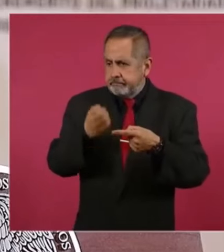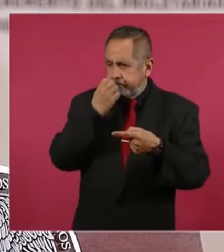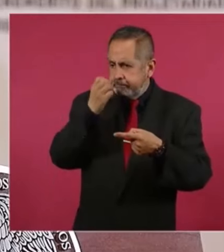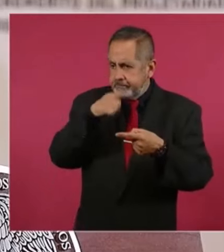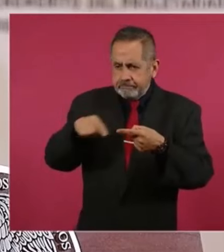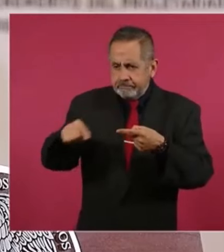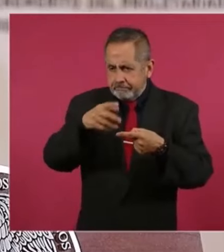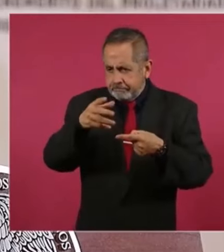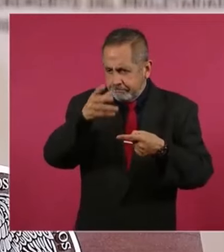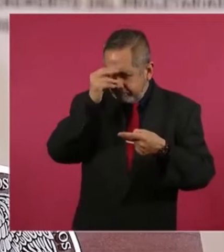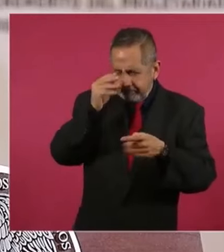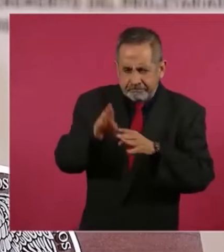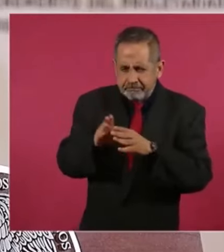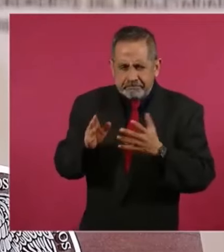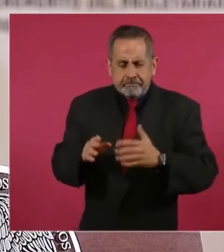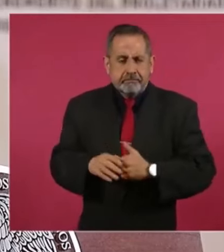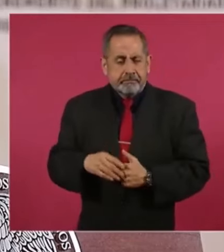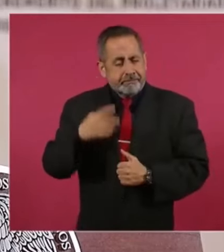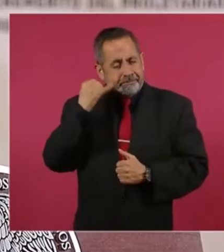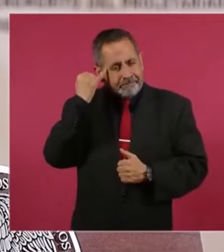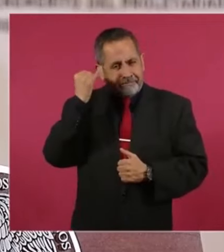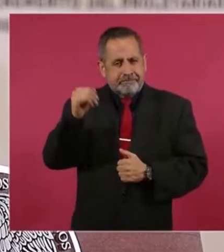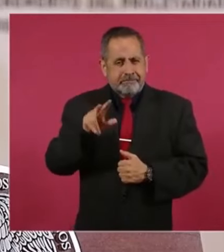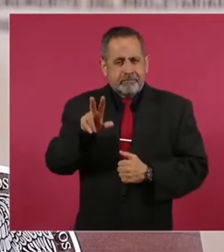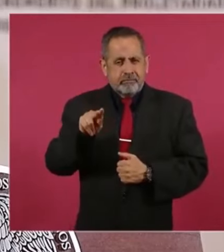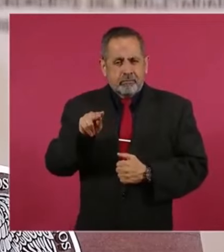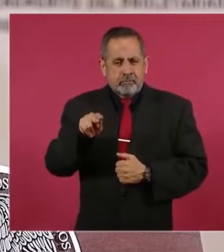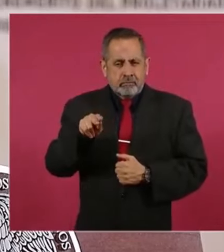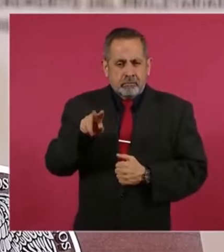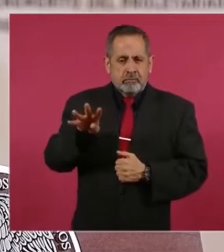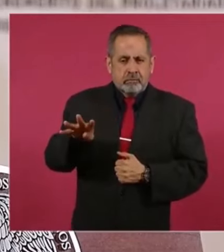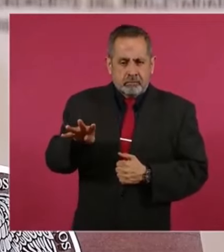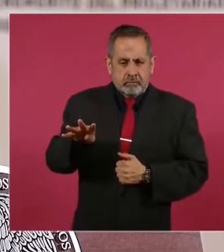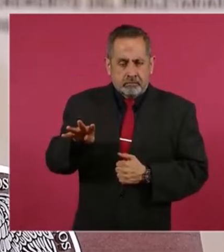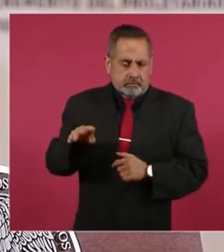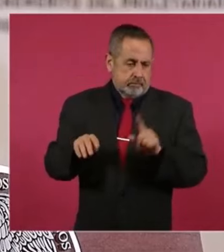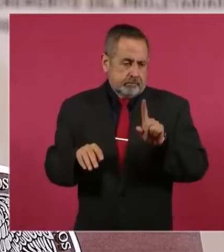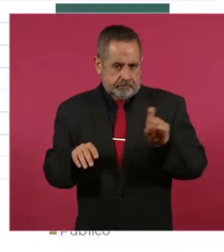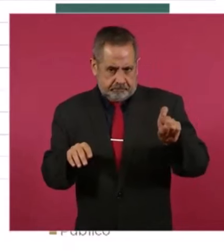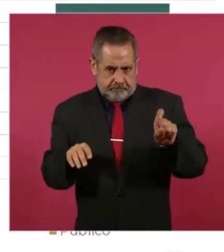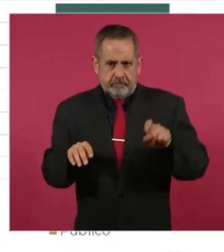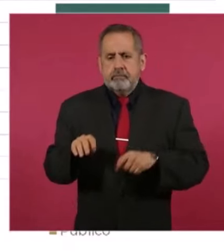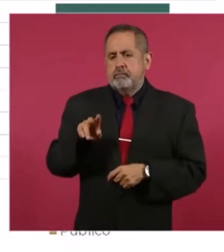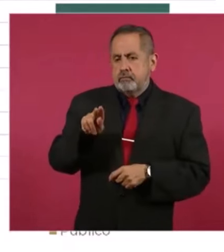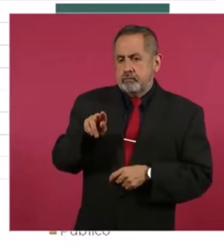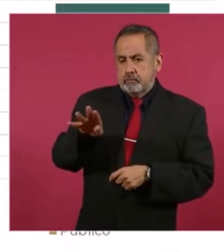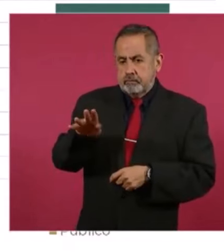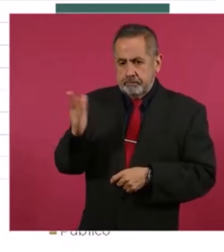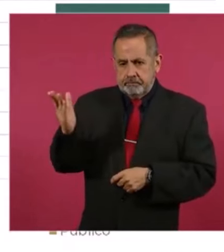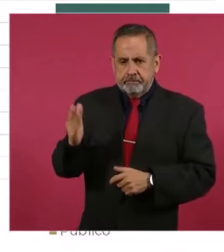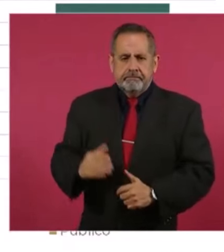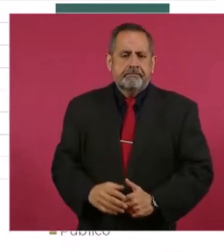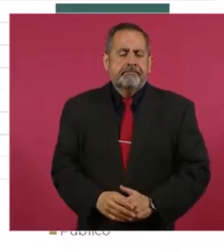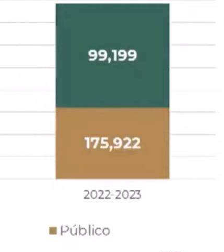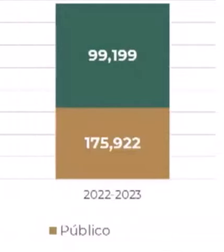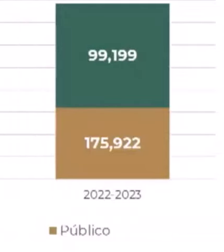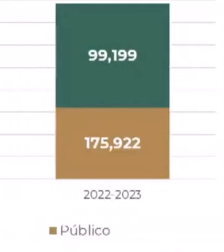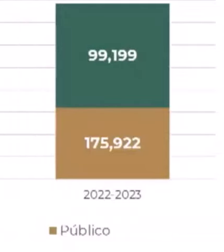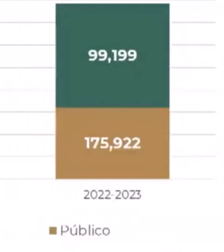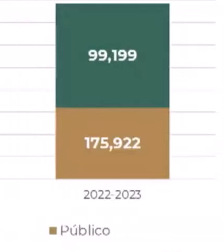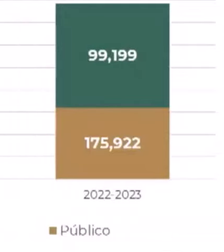Imagínense ustedes, 89 de cada 100 estudiantes que egresan del